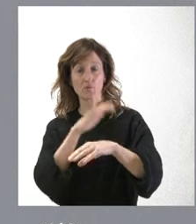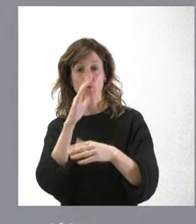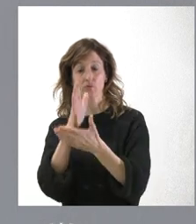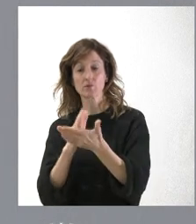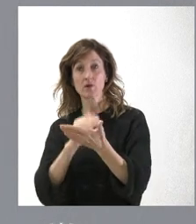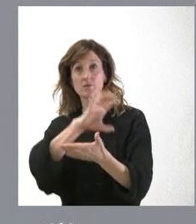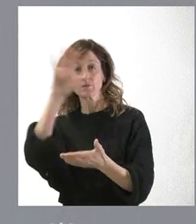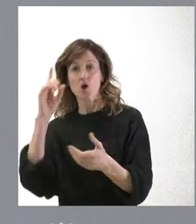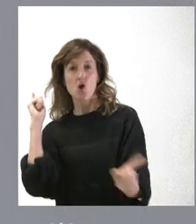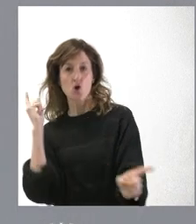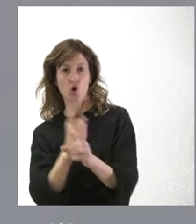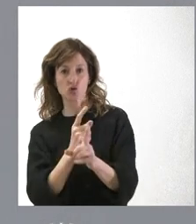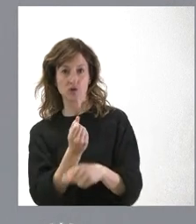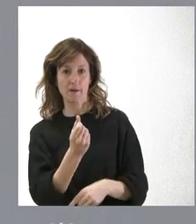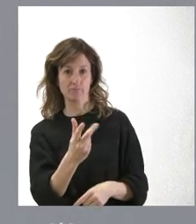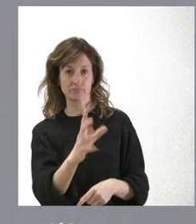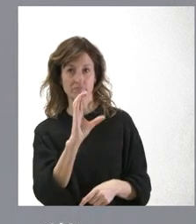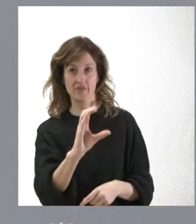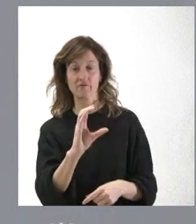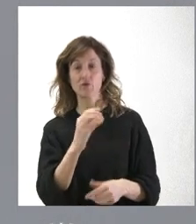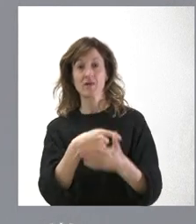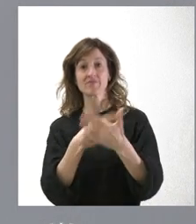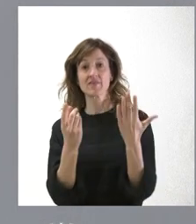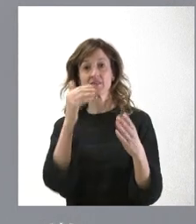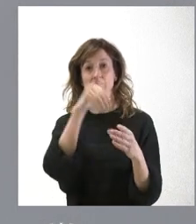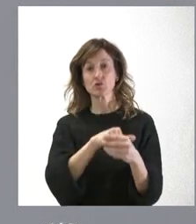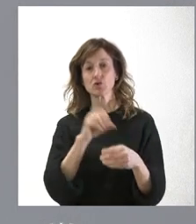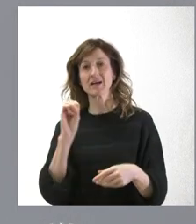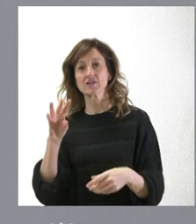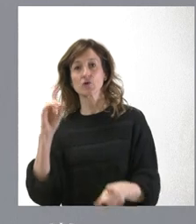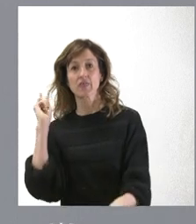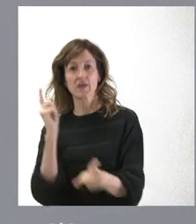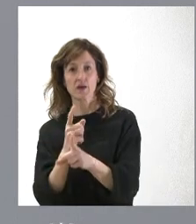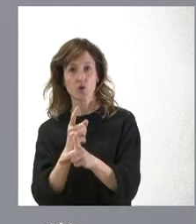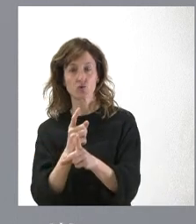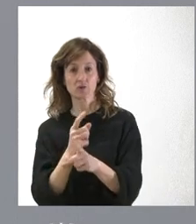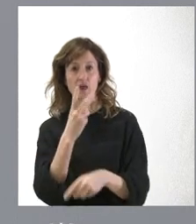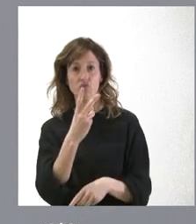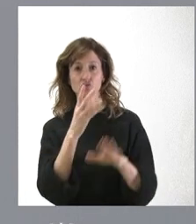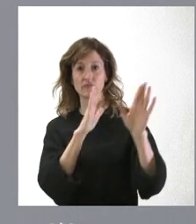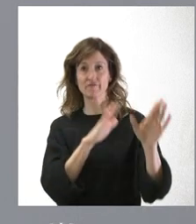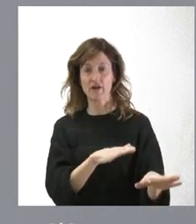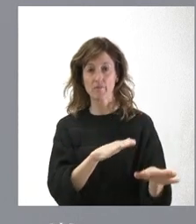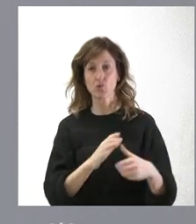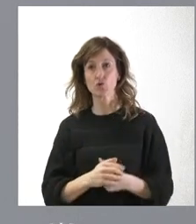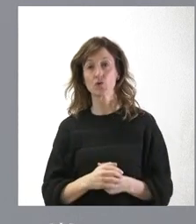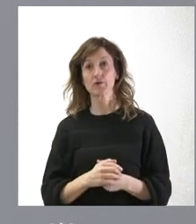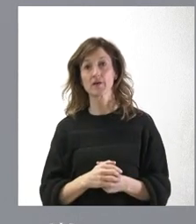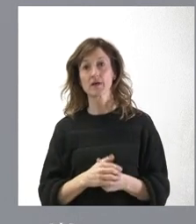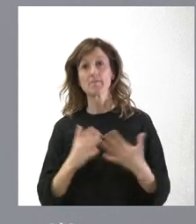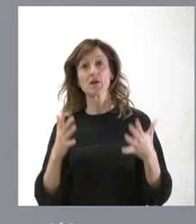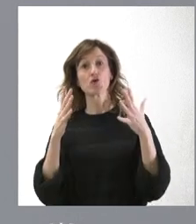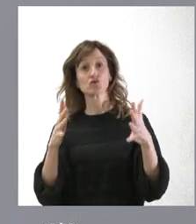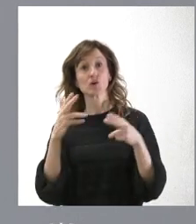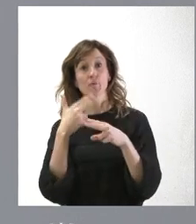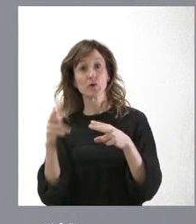autónomas estuvimos en contra de esa cifra. De 16 votos, 14 fueron en contra, dos a favor. Lo que pasa es que, desde el Consejo de